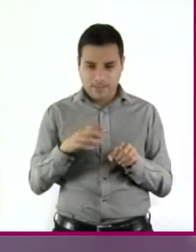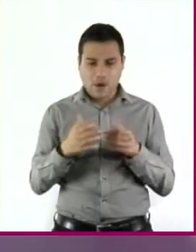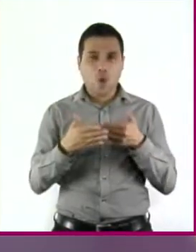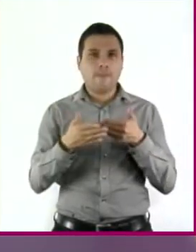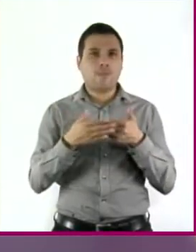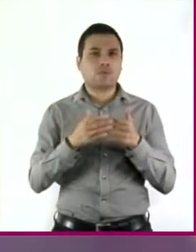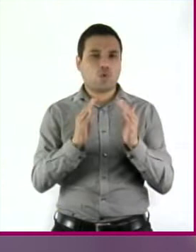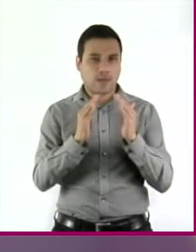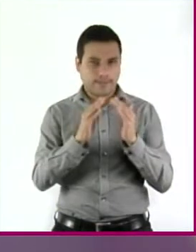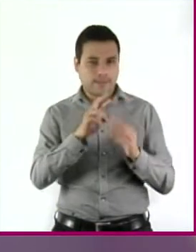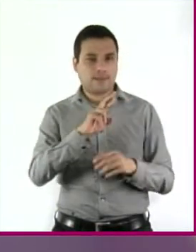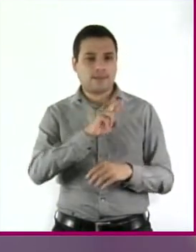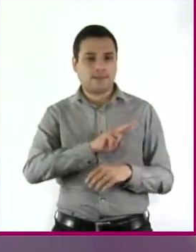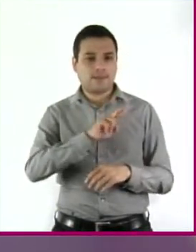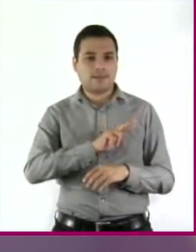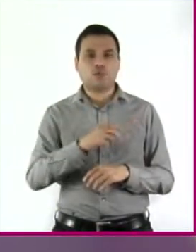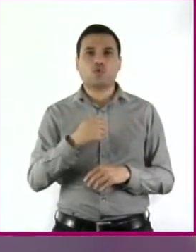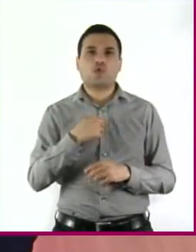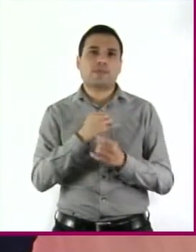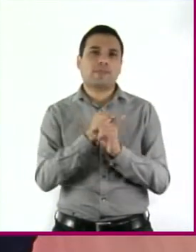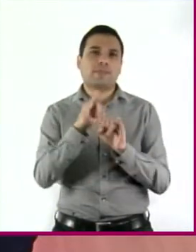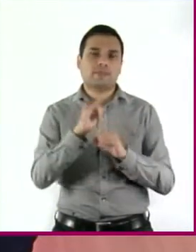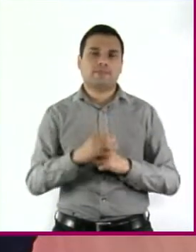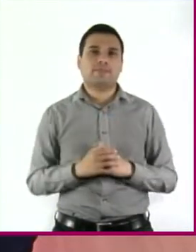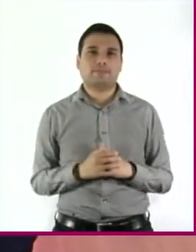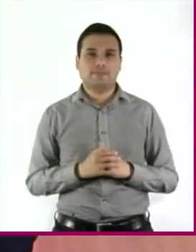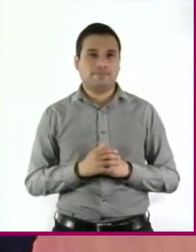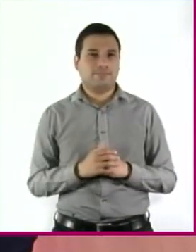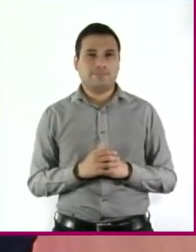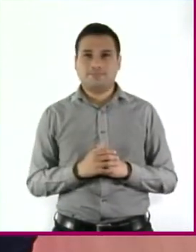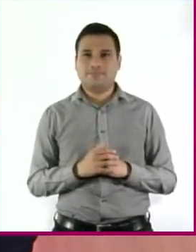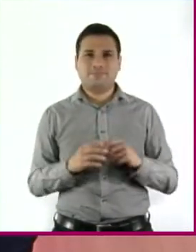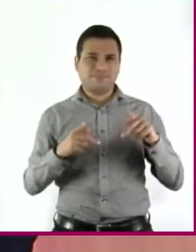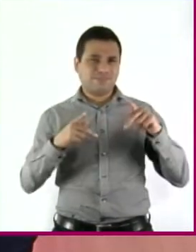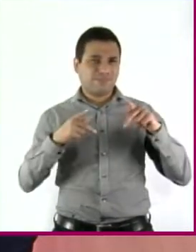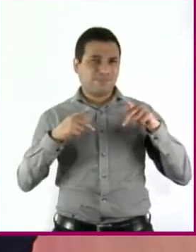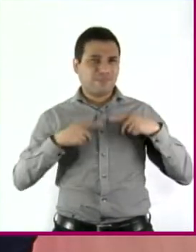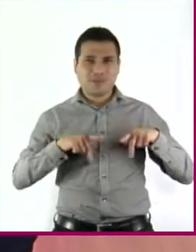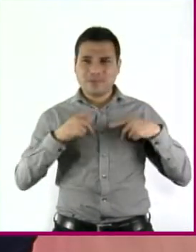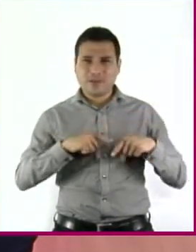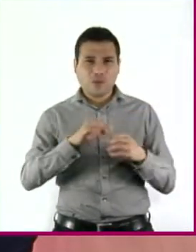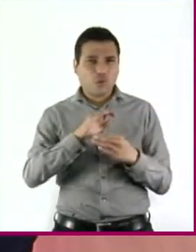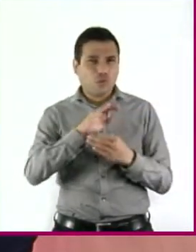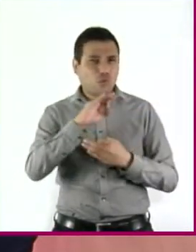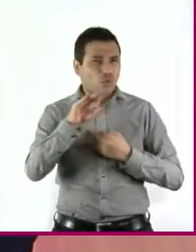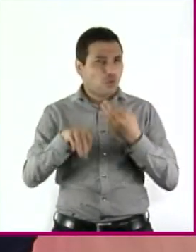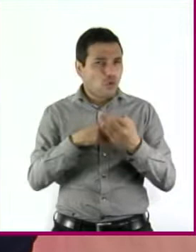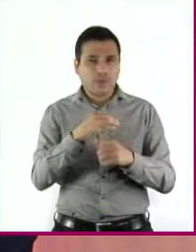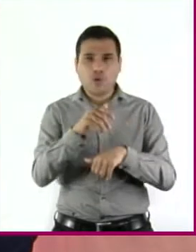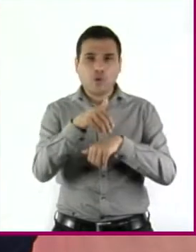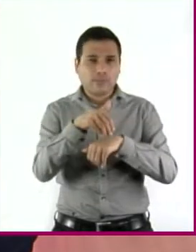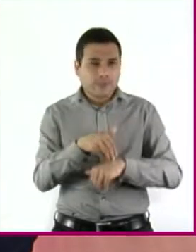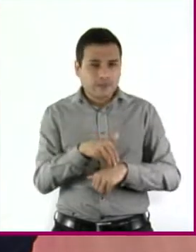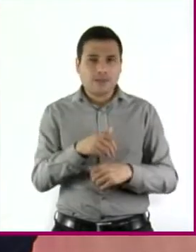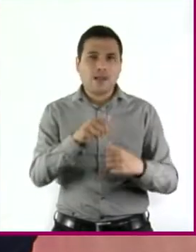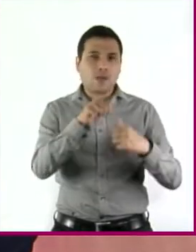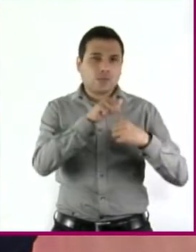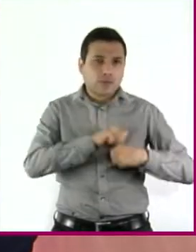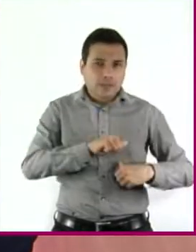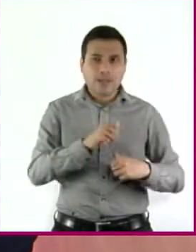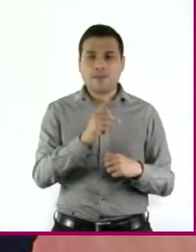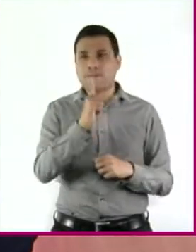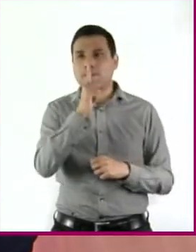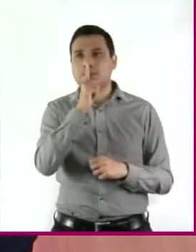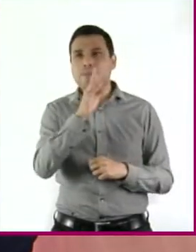algo para mí y no tener que rendirle cuentas a nadie. Todo mundo rendimos cuentas a una autoridad. A nuestros papás, profesores,